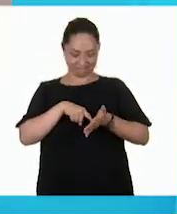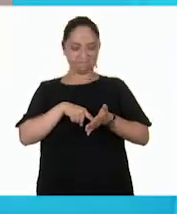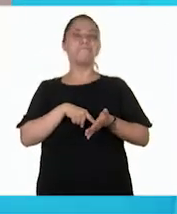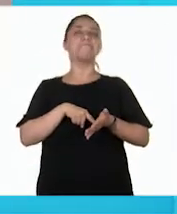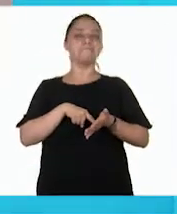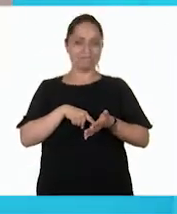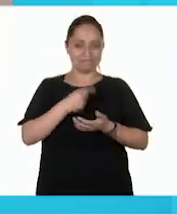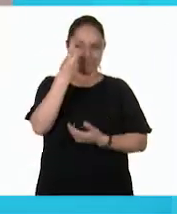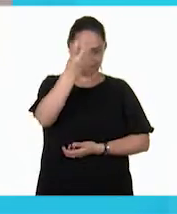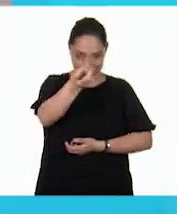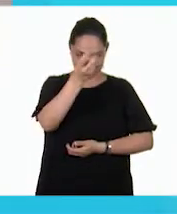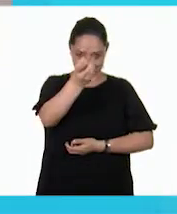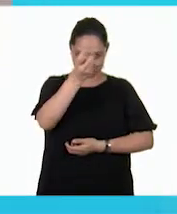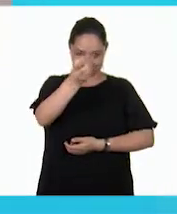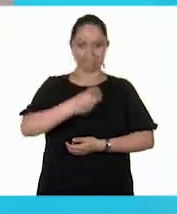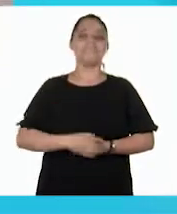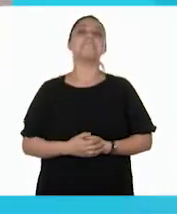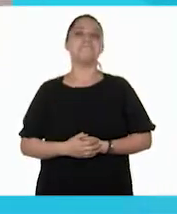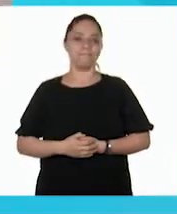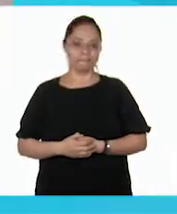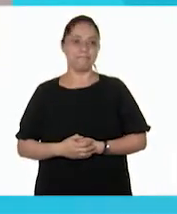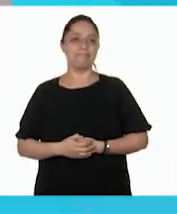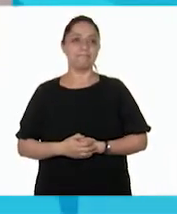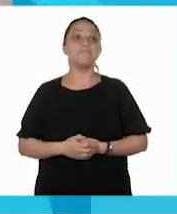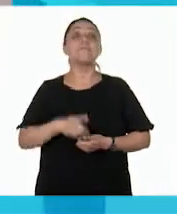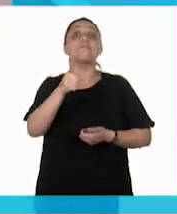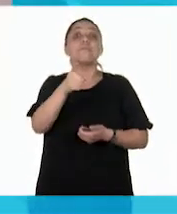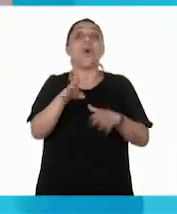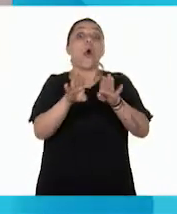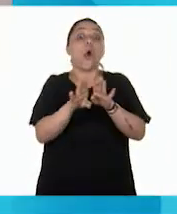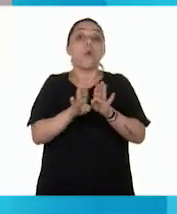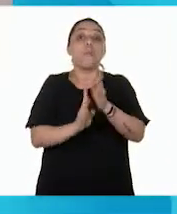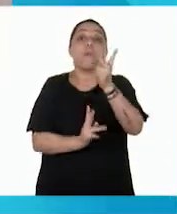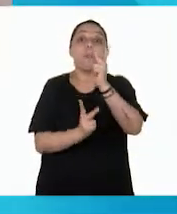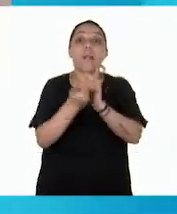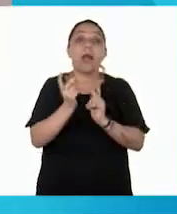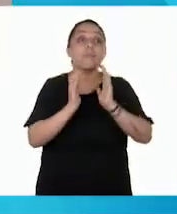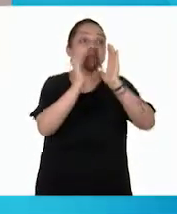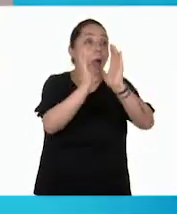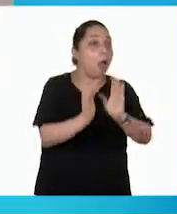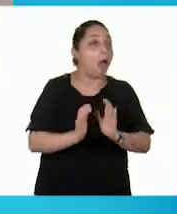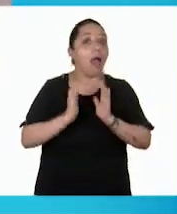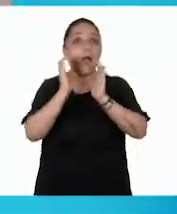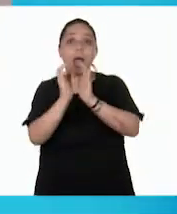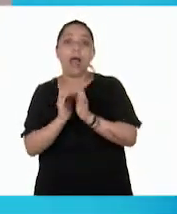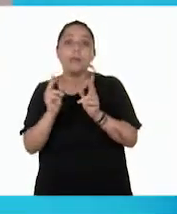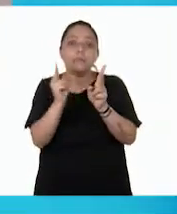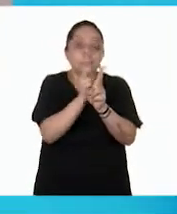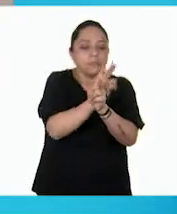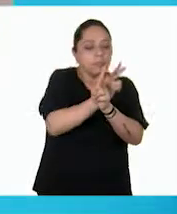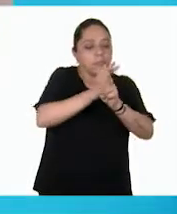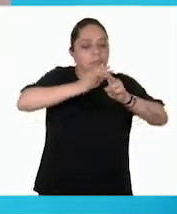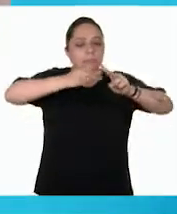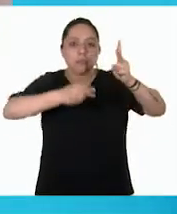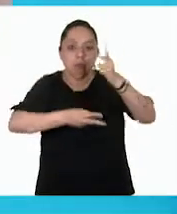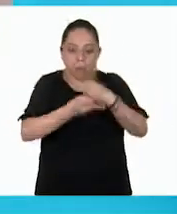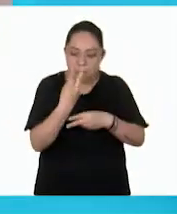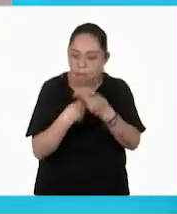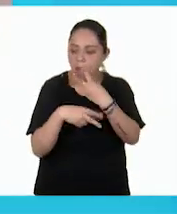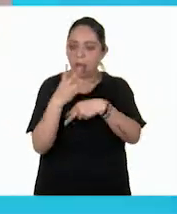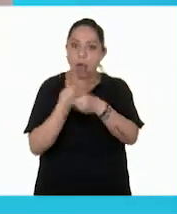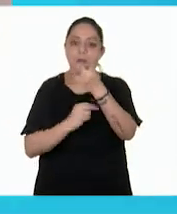es eso que te imaginaste. Es sobre el cuidado de las plantas. Pues gracias al oxígeno que ésta nos proporciona,